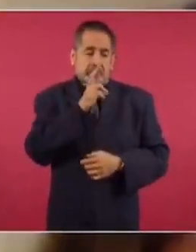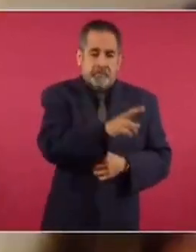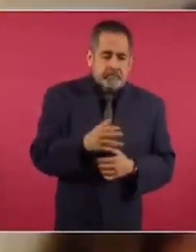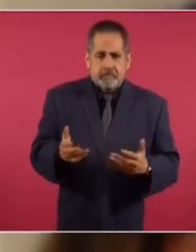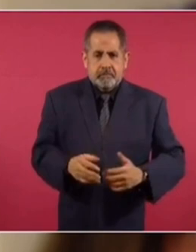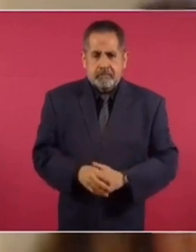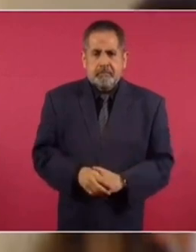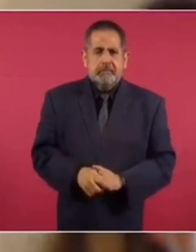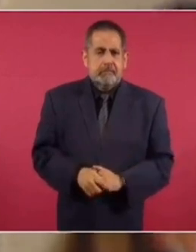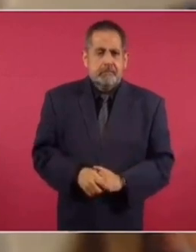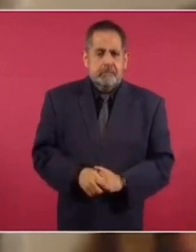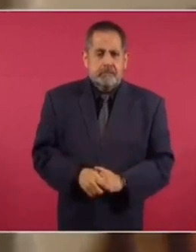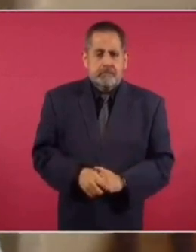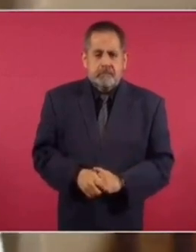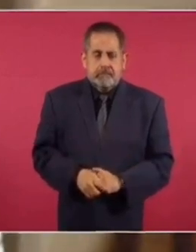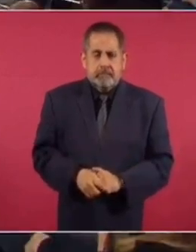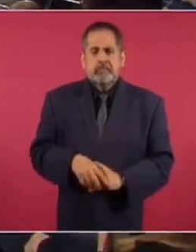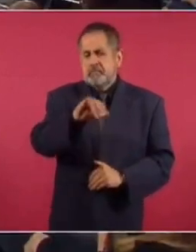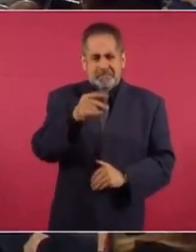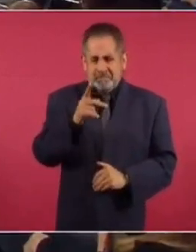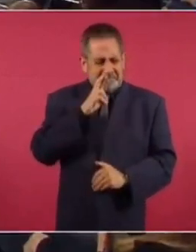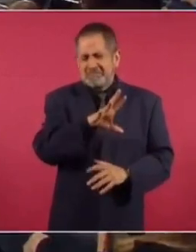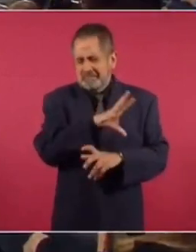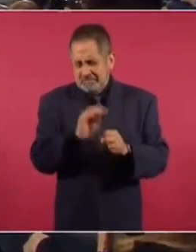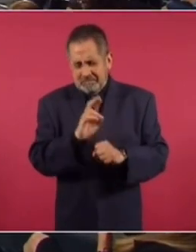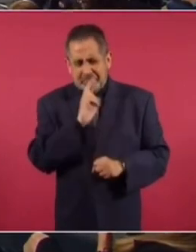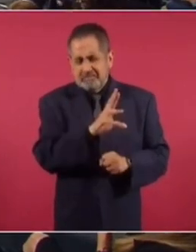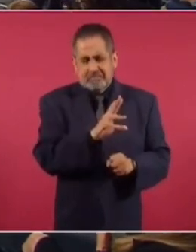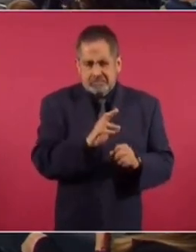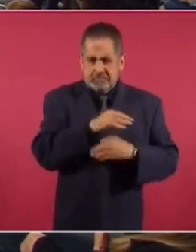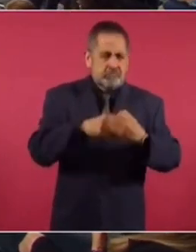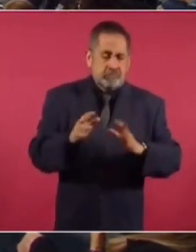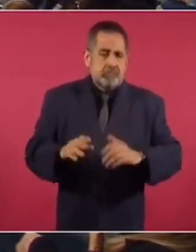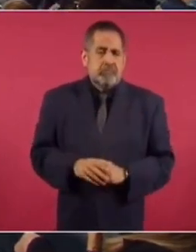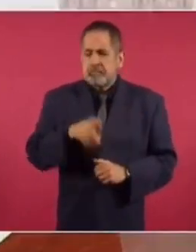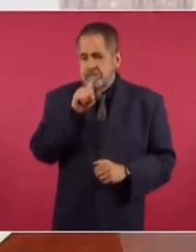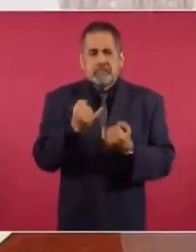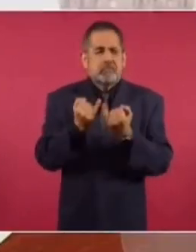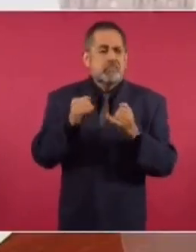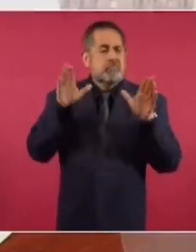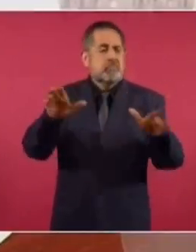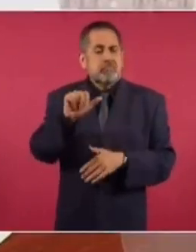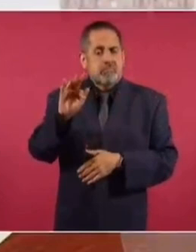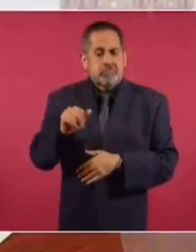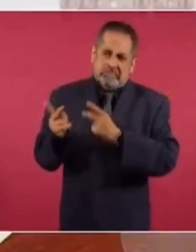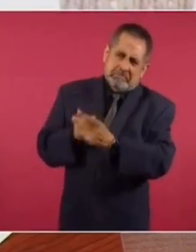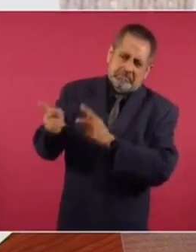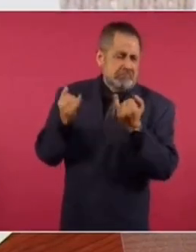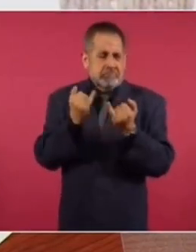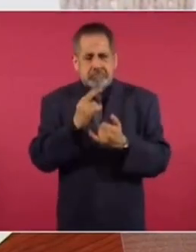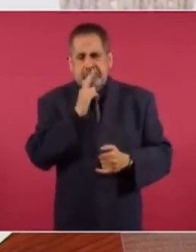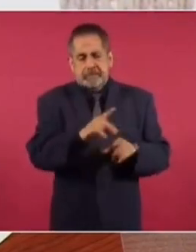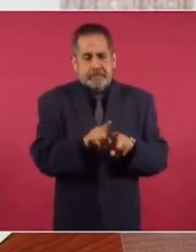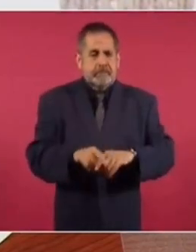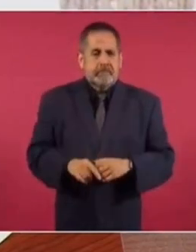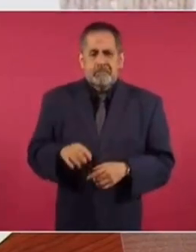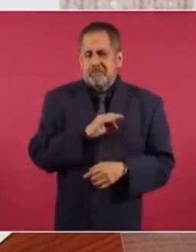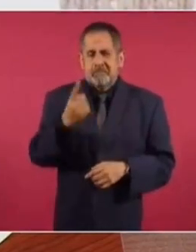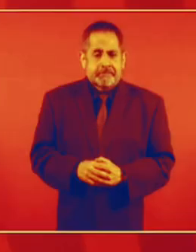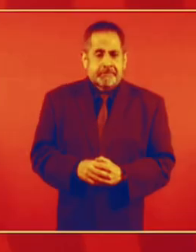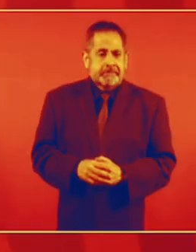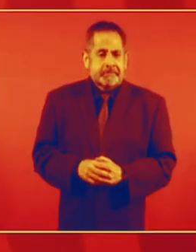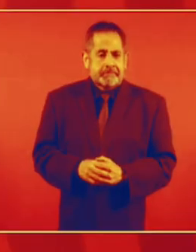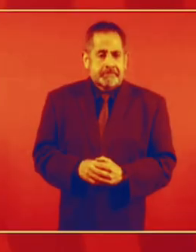atienden. Sí, pero se responde todo. Así fue cuando en el aeropuerto igual, más de 100